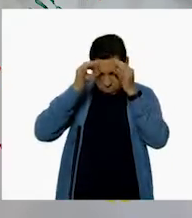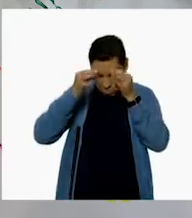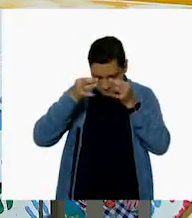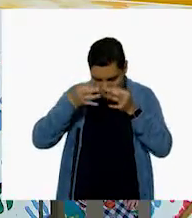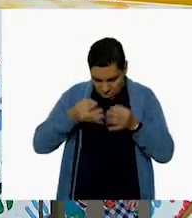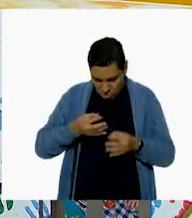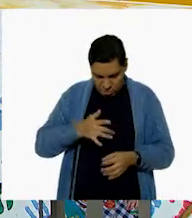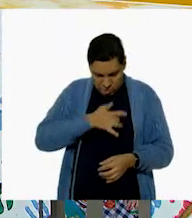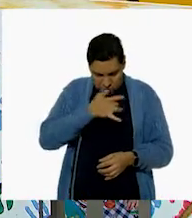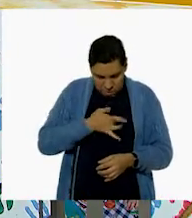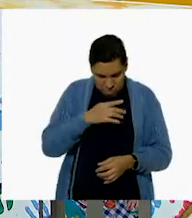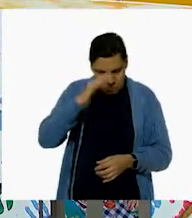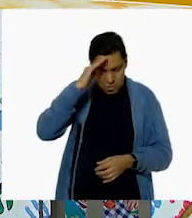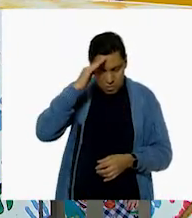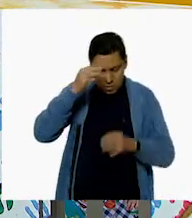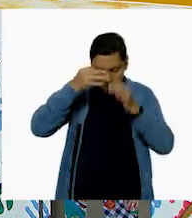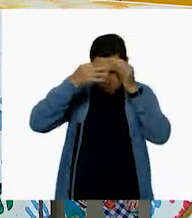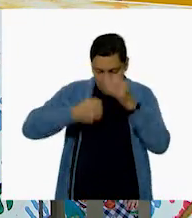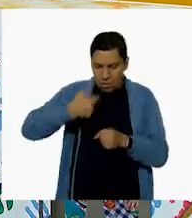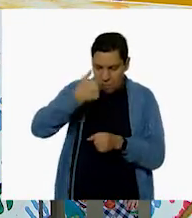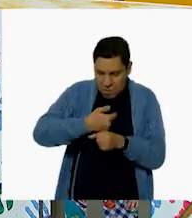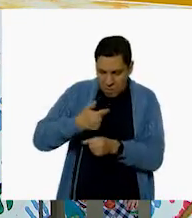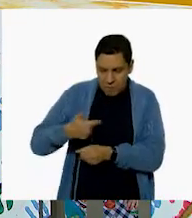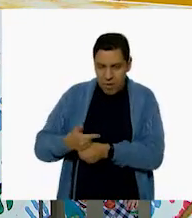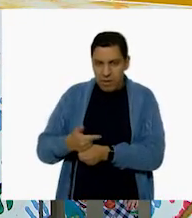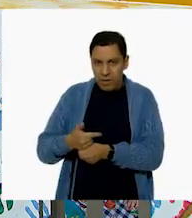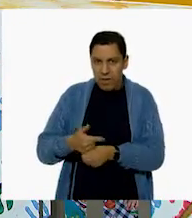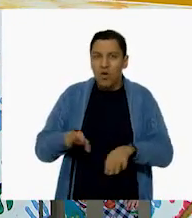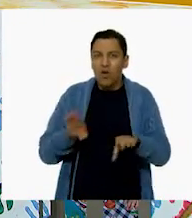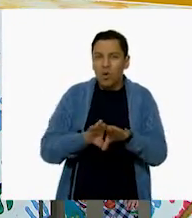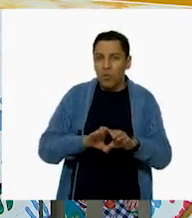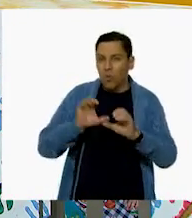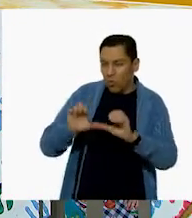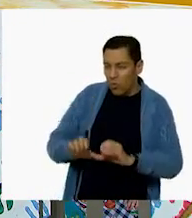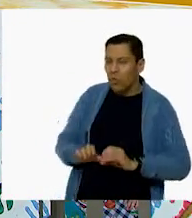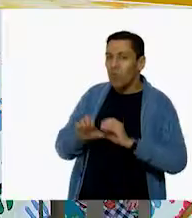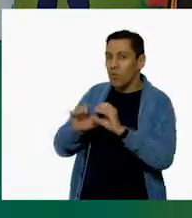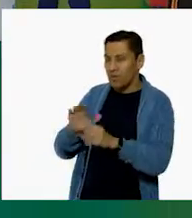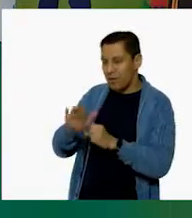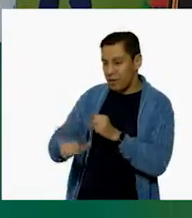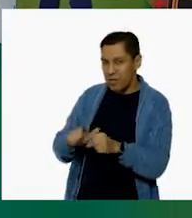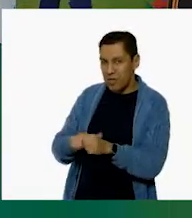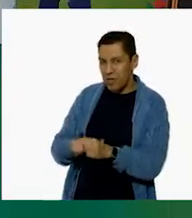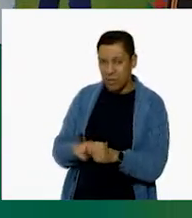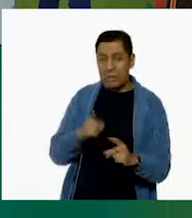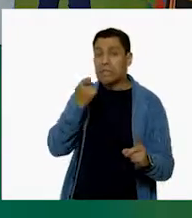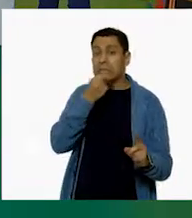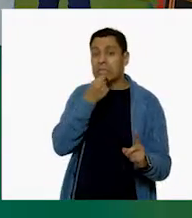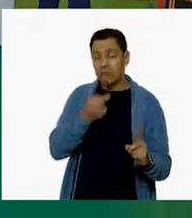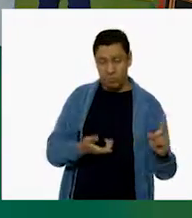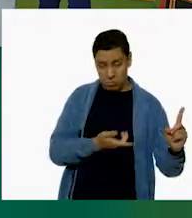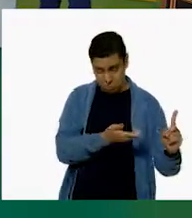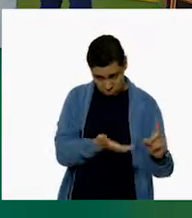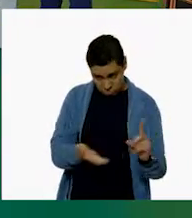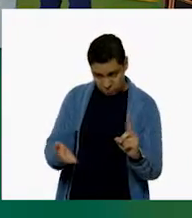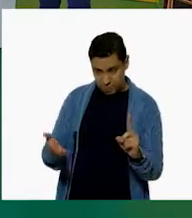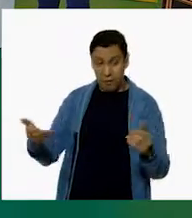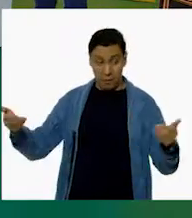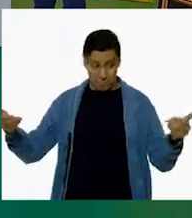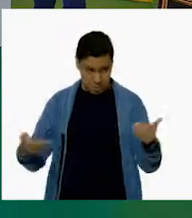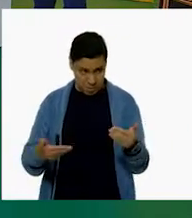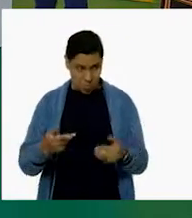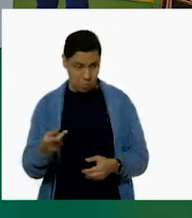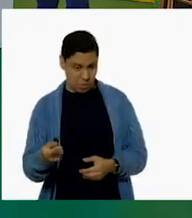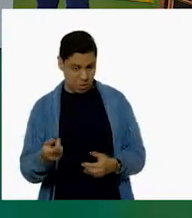¡Guau! Está súper bien su trabajo, ¿verdad, Pepe? Sí, está muy interesante. Yo quisiera preguntarte, Jorge, por ejemplo,